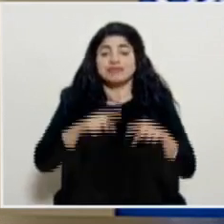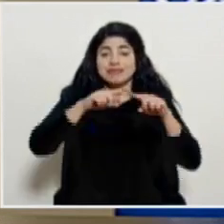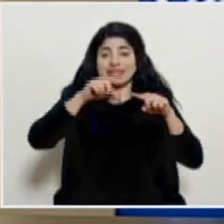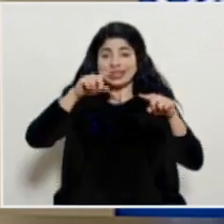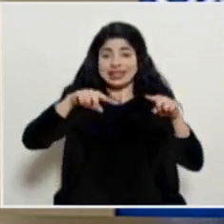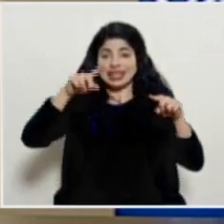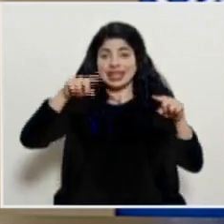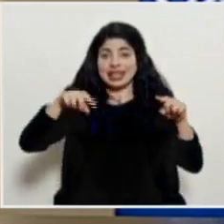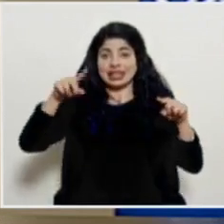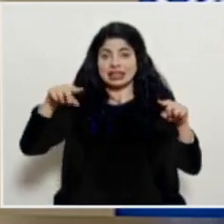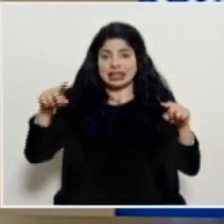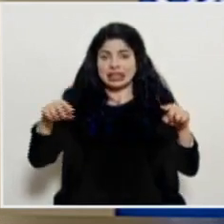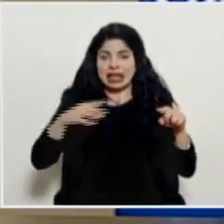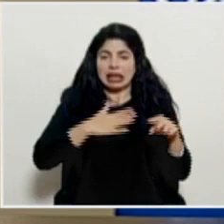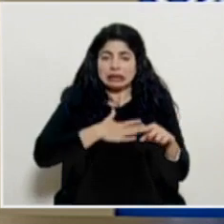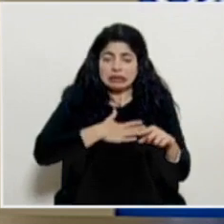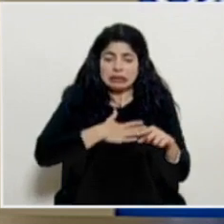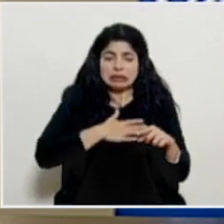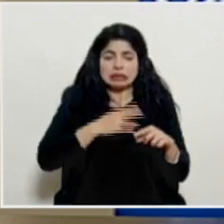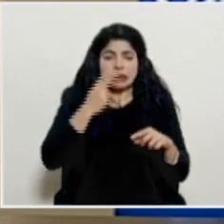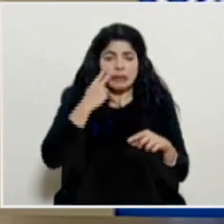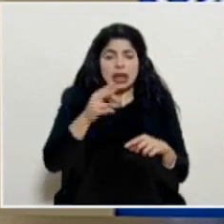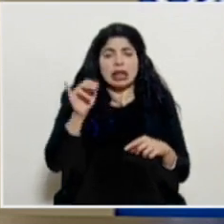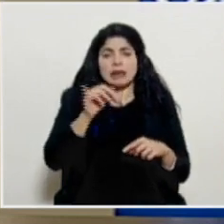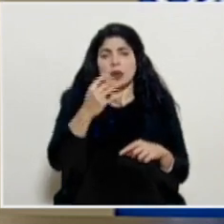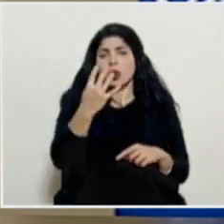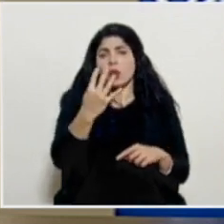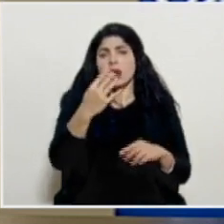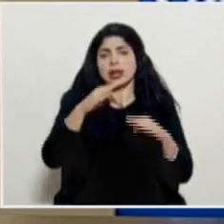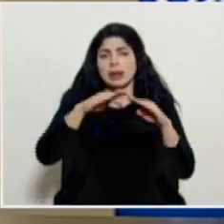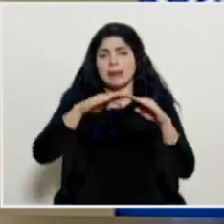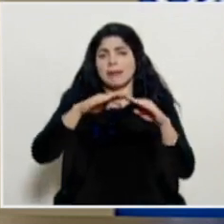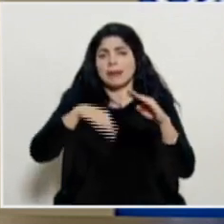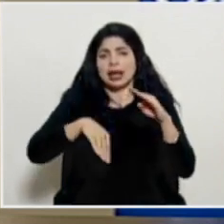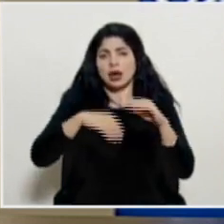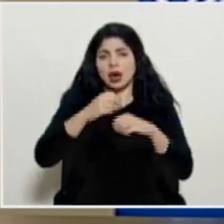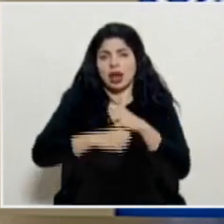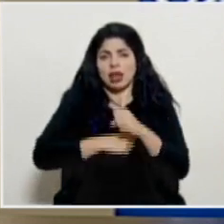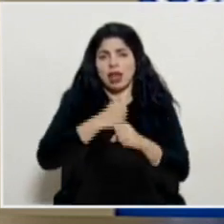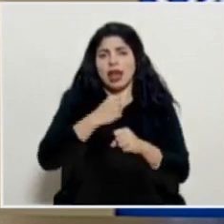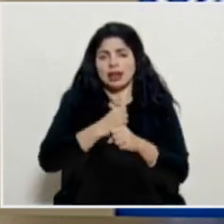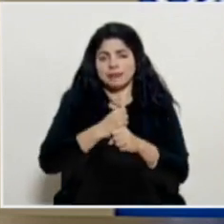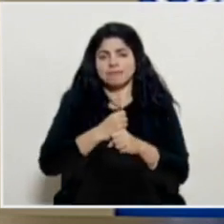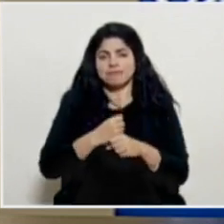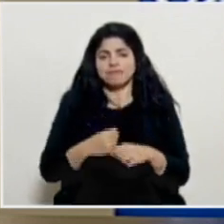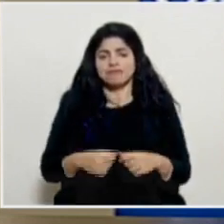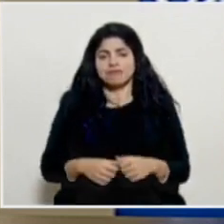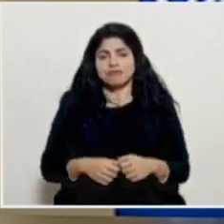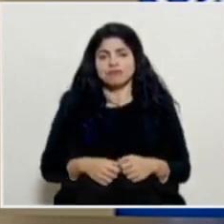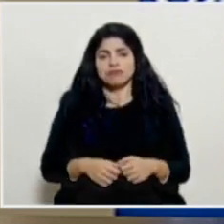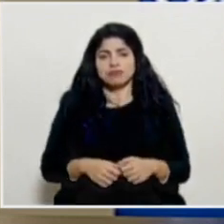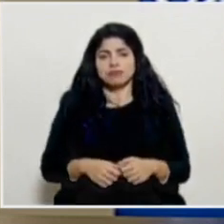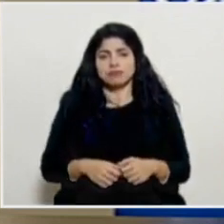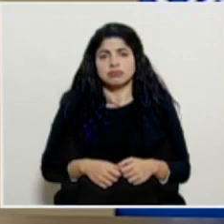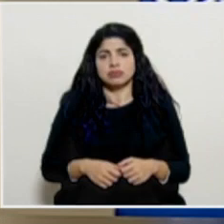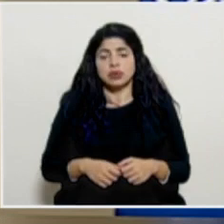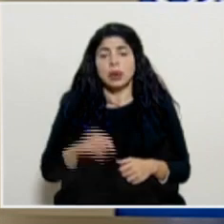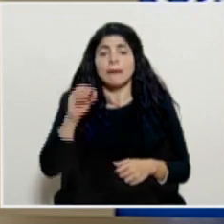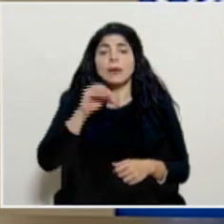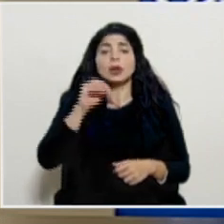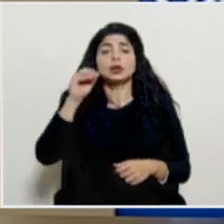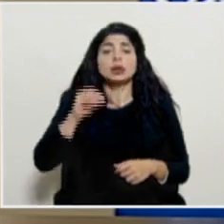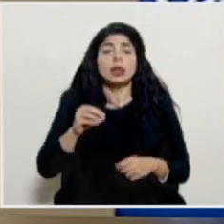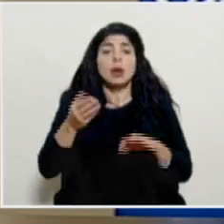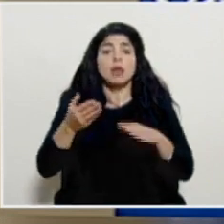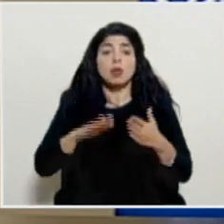estadísticas lamentables, tenemos 4 también personas menores de edad. El porcentaje de